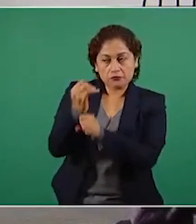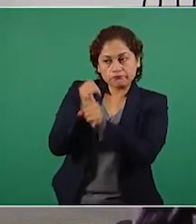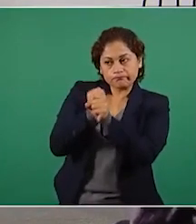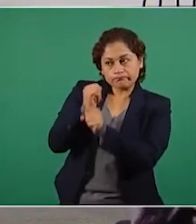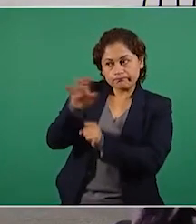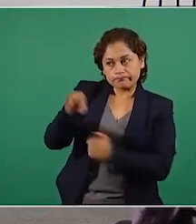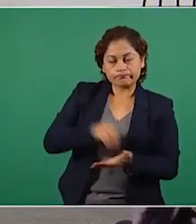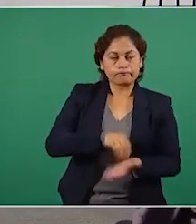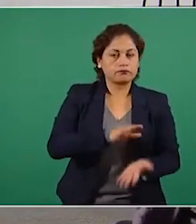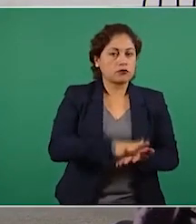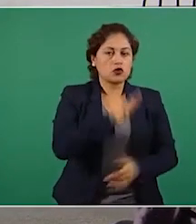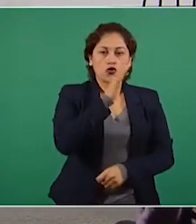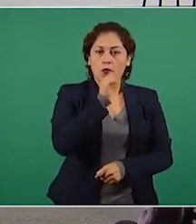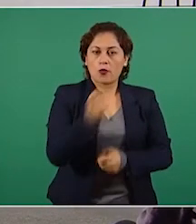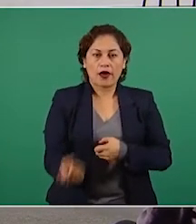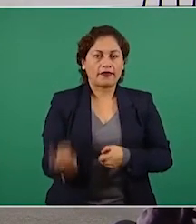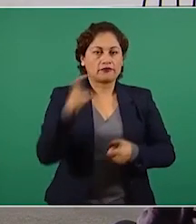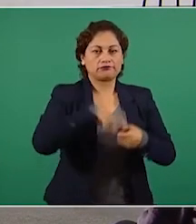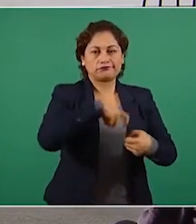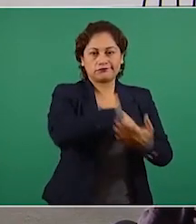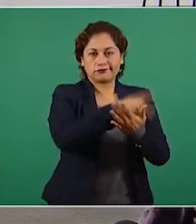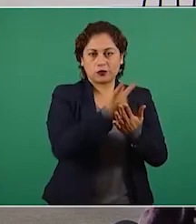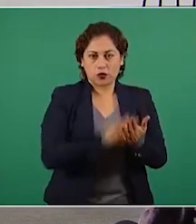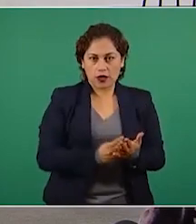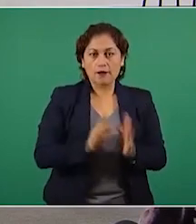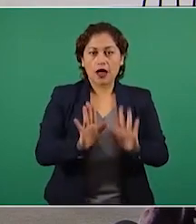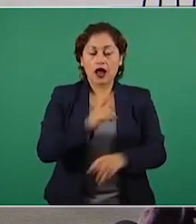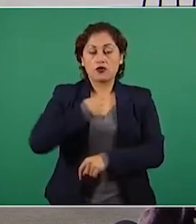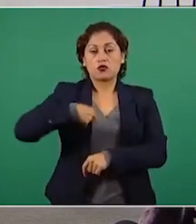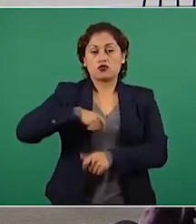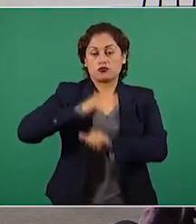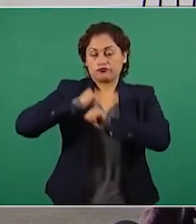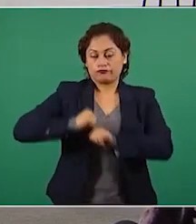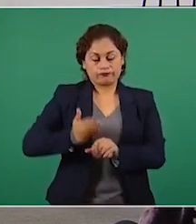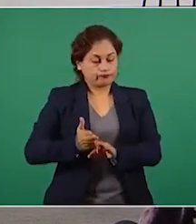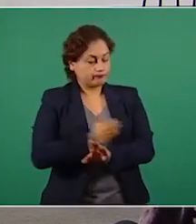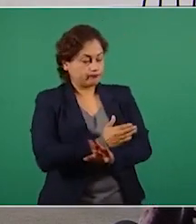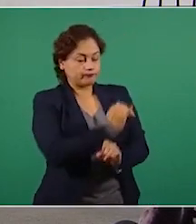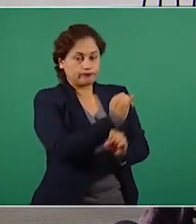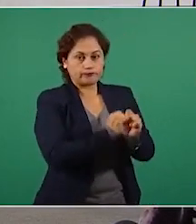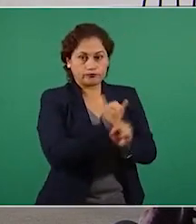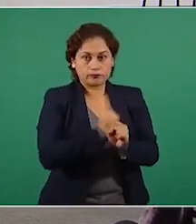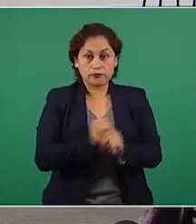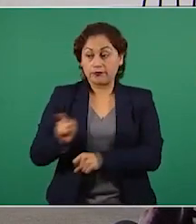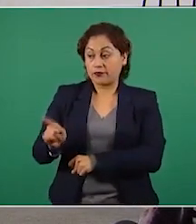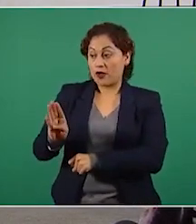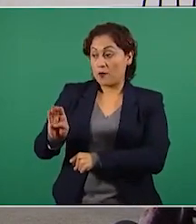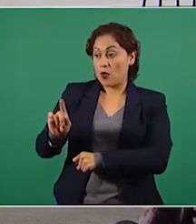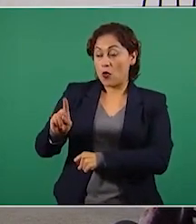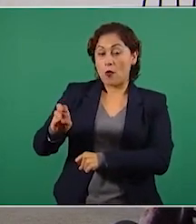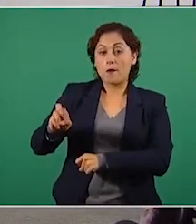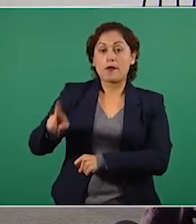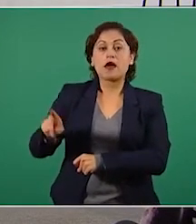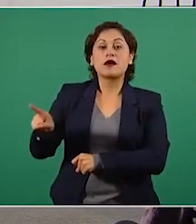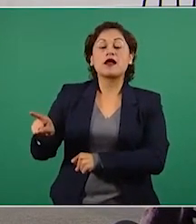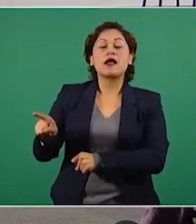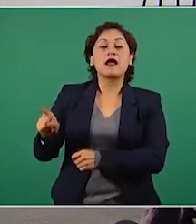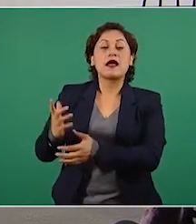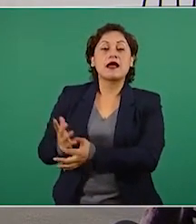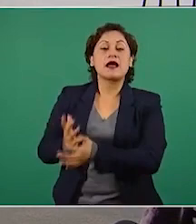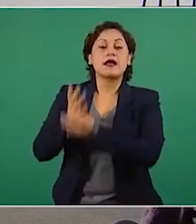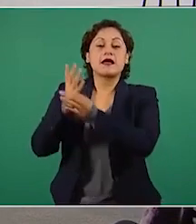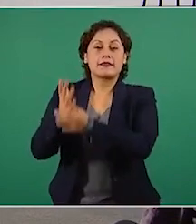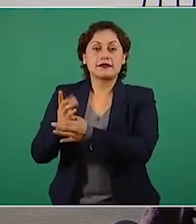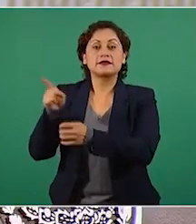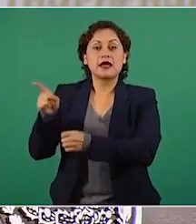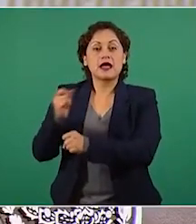de ser beneficiario. El reportaje de Bloomberg cita un informe del Instituto de Recursos Mundiales, con sede